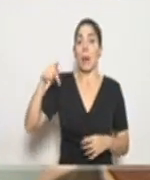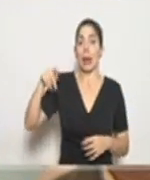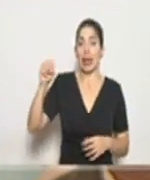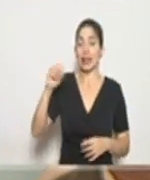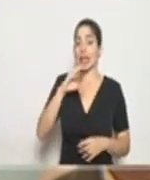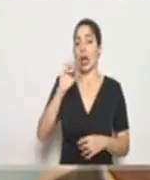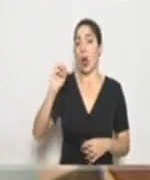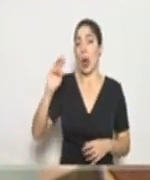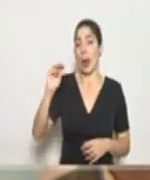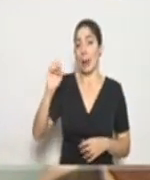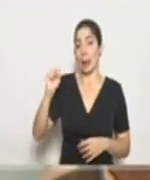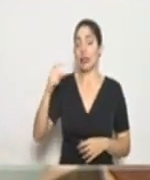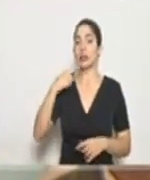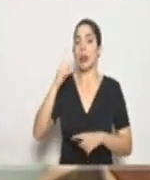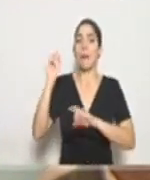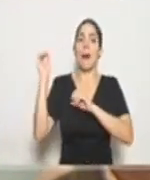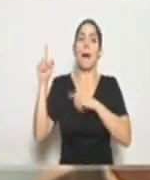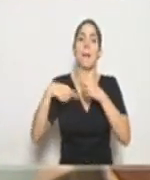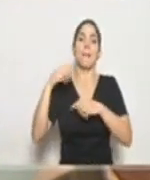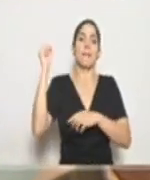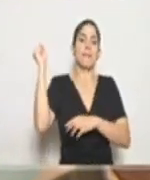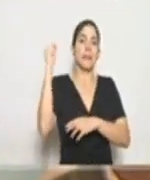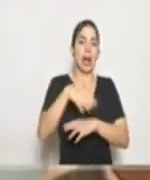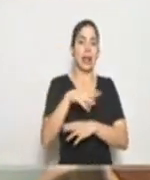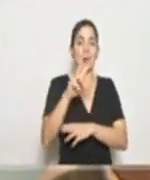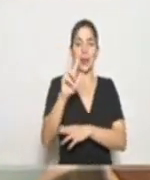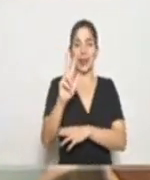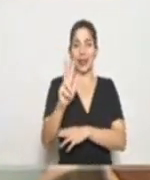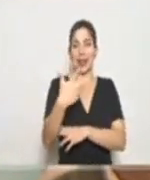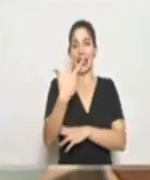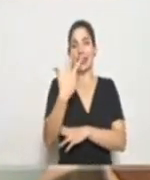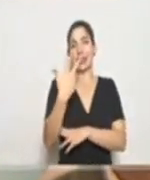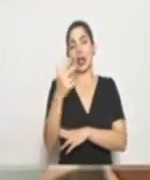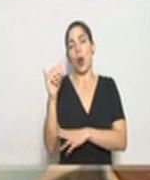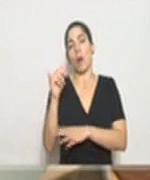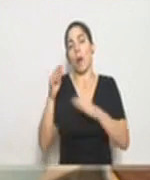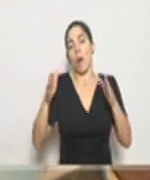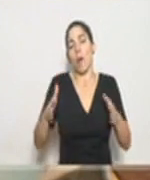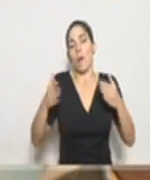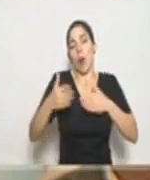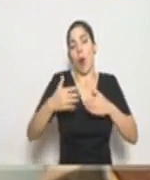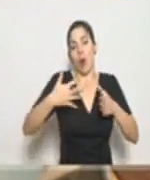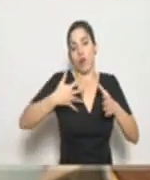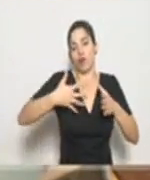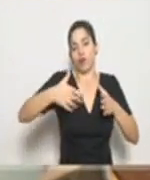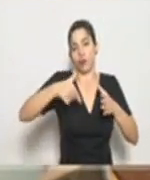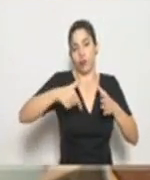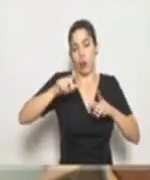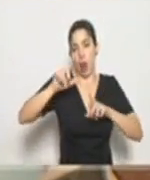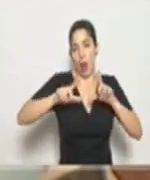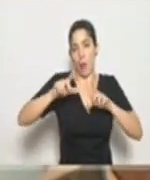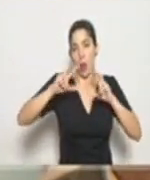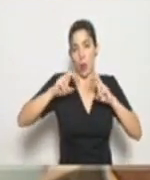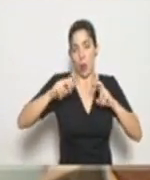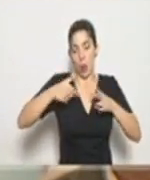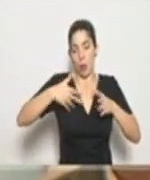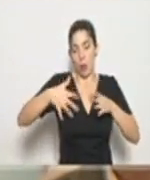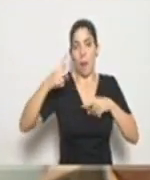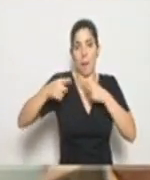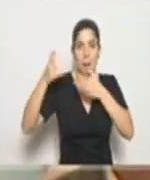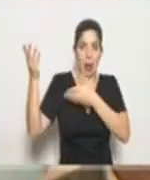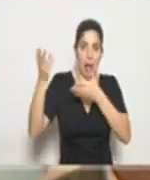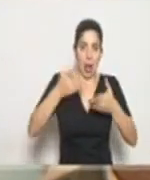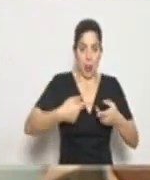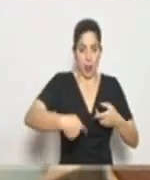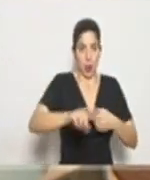OMS, que está enviando un tercer bloque de pruebas que va a estar llegando en los siguientes días y